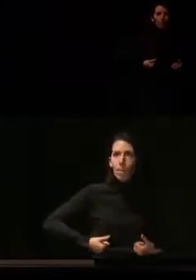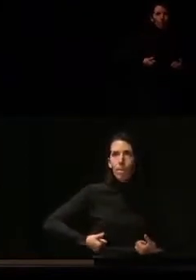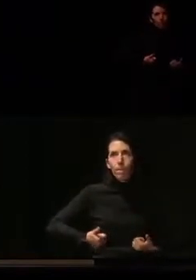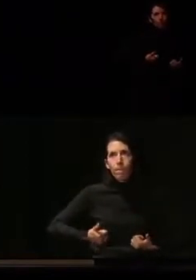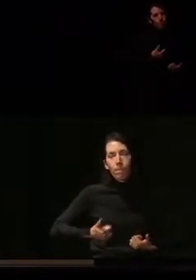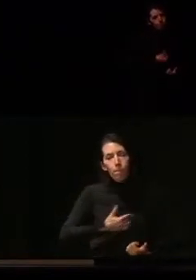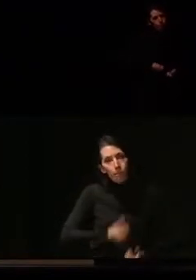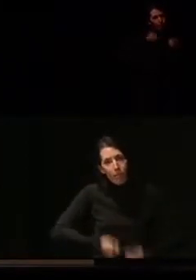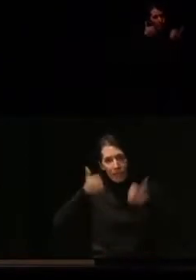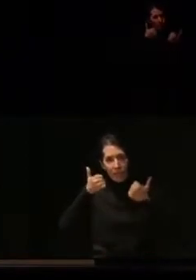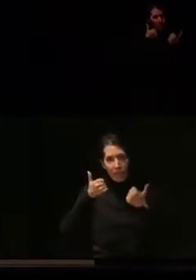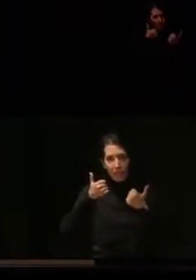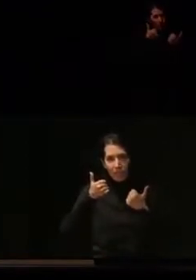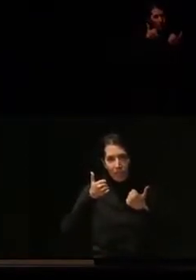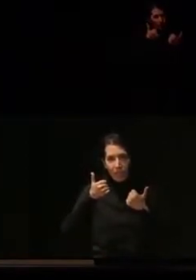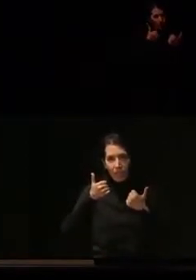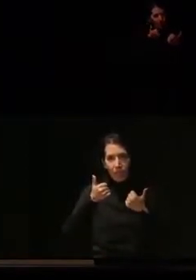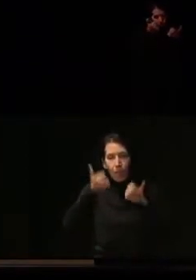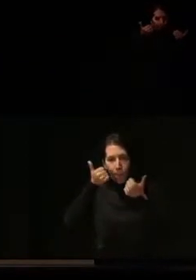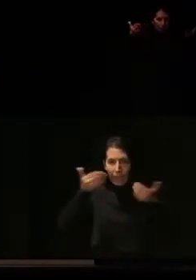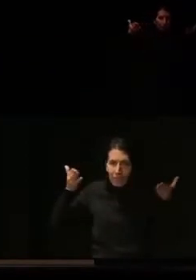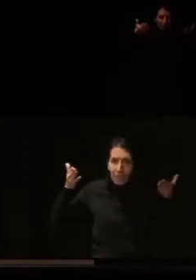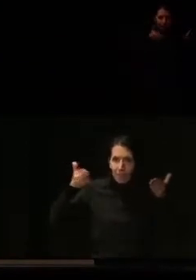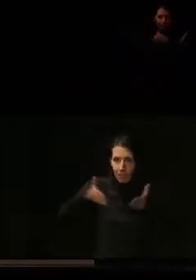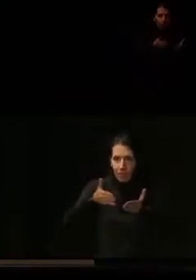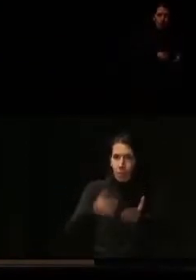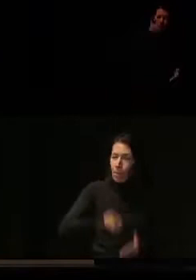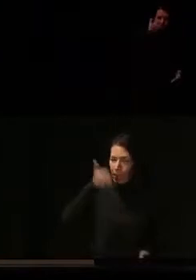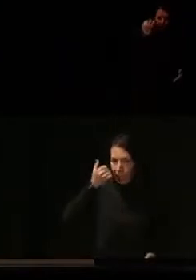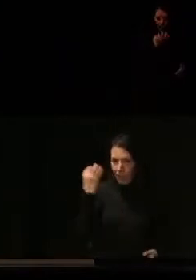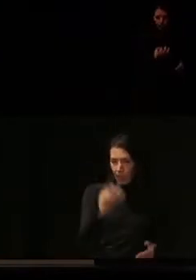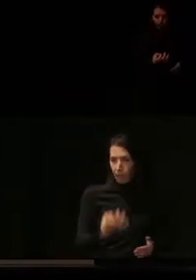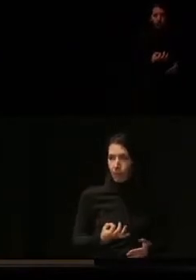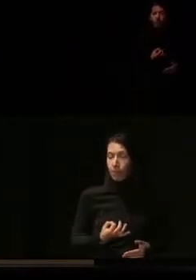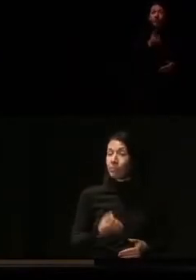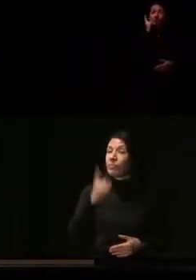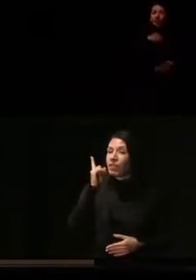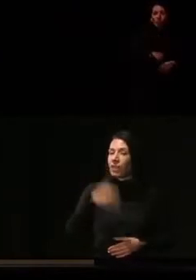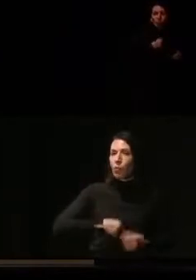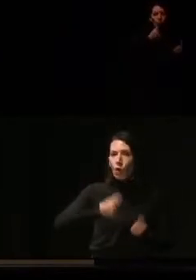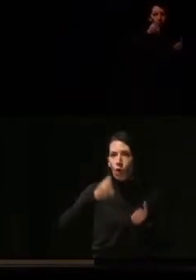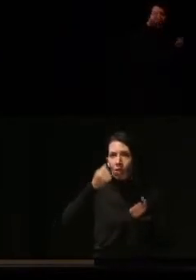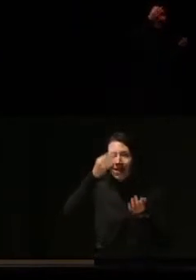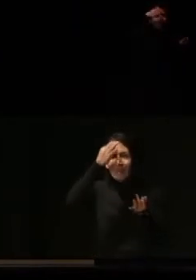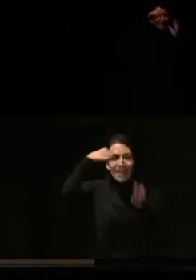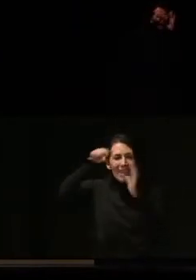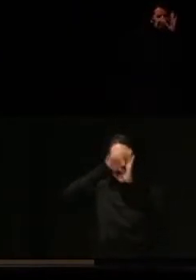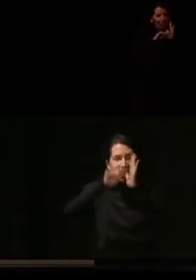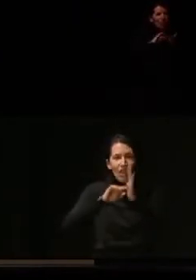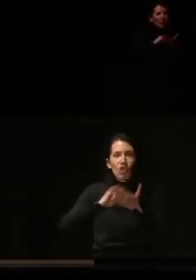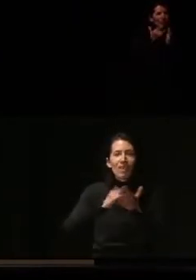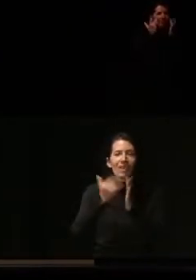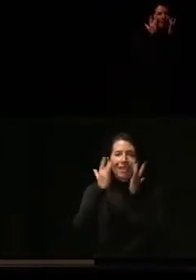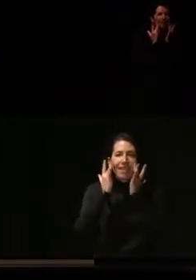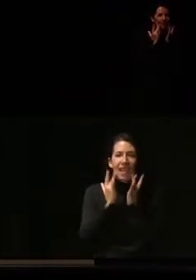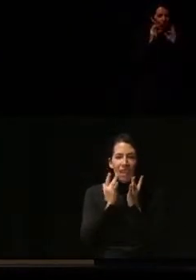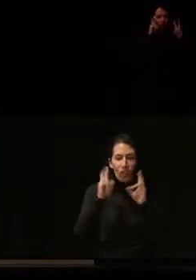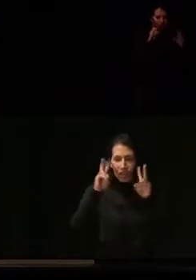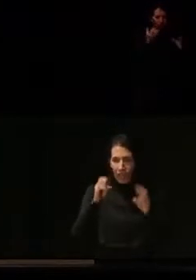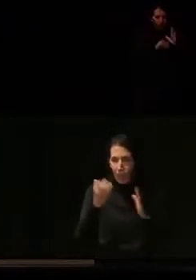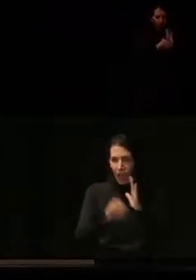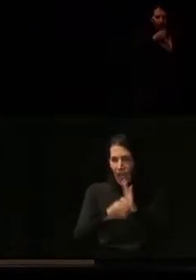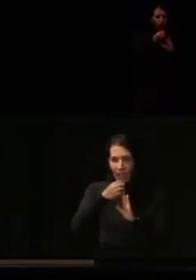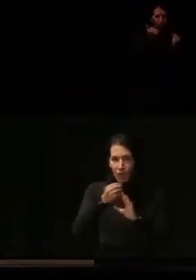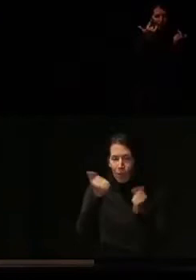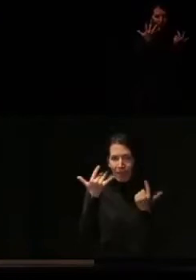más, incidir más en el tema. Y, sobre todo, unificar criterios técnicos por el tema de los ascensores. Por